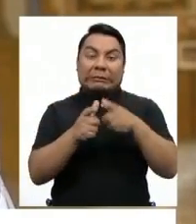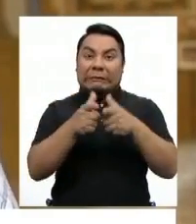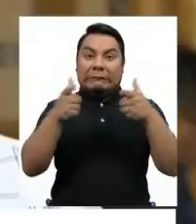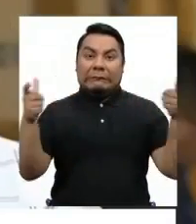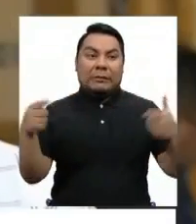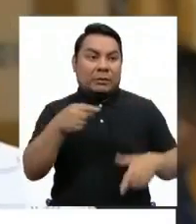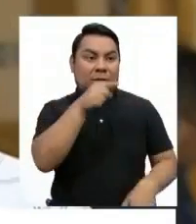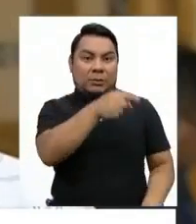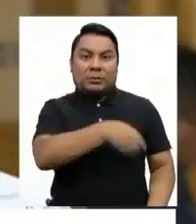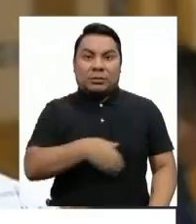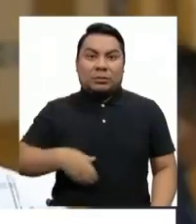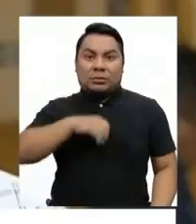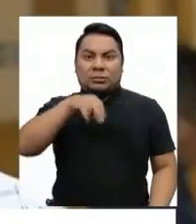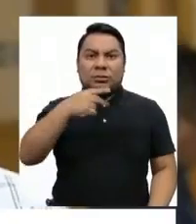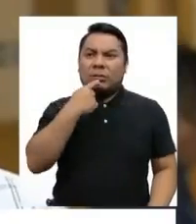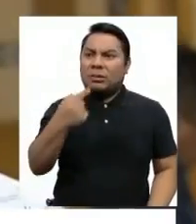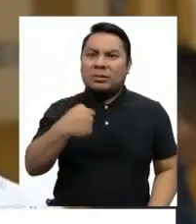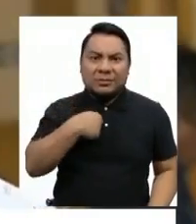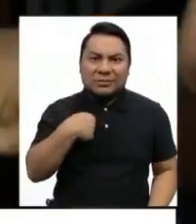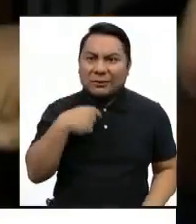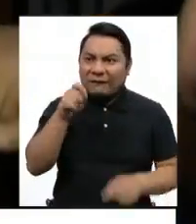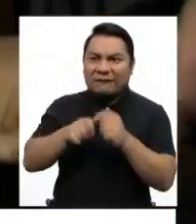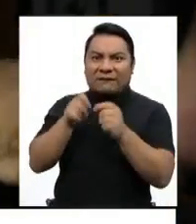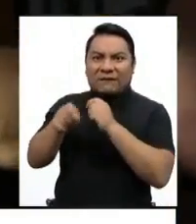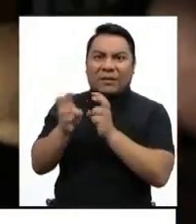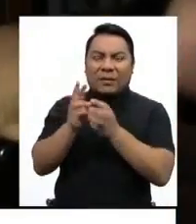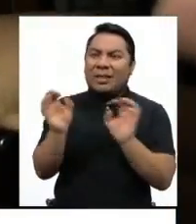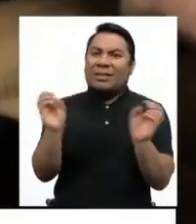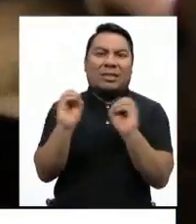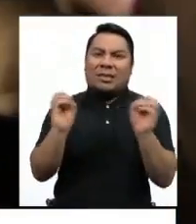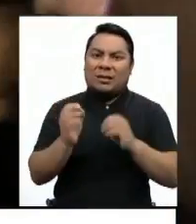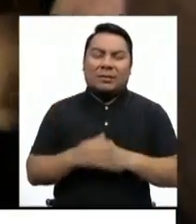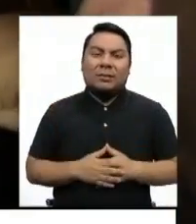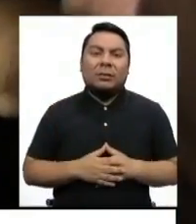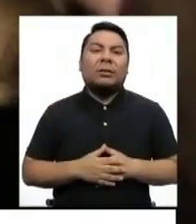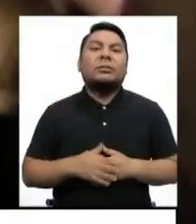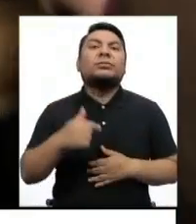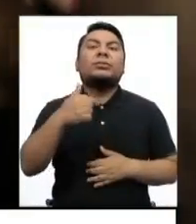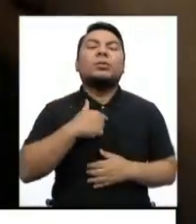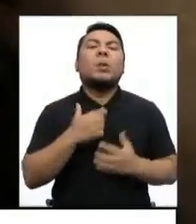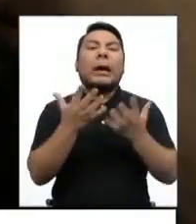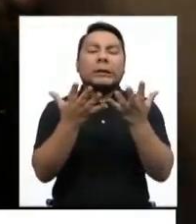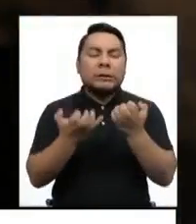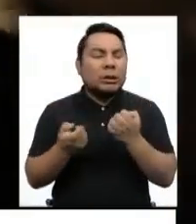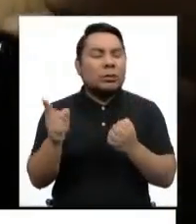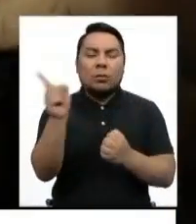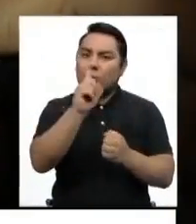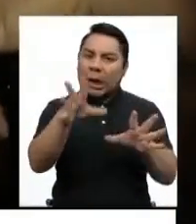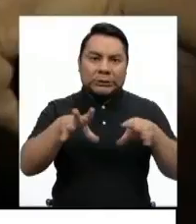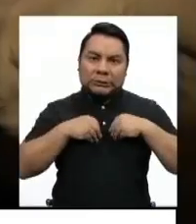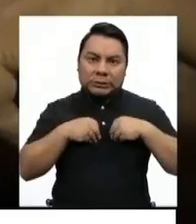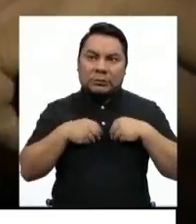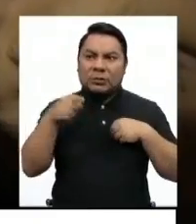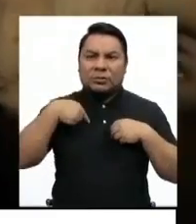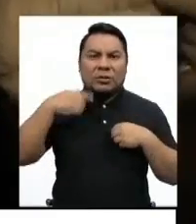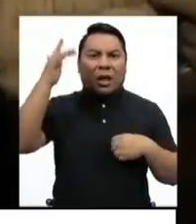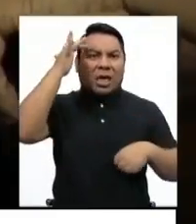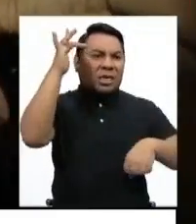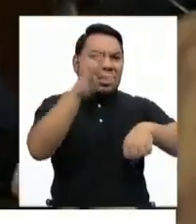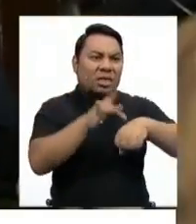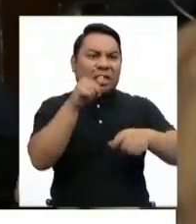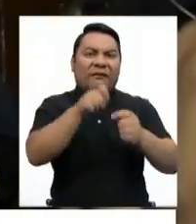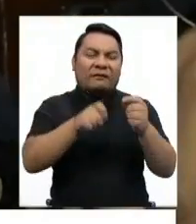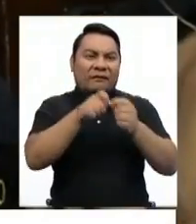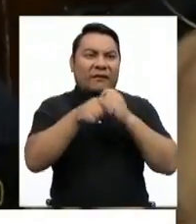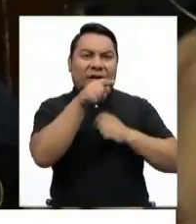Lescano salió a responder y negó los hechos. Yo quiero rechazar el acoso sexual que se me